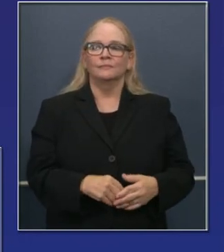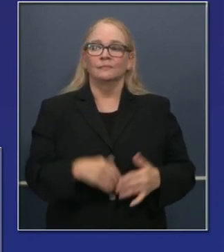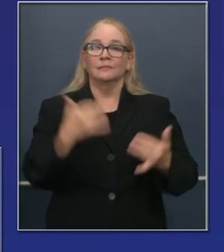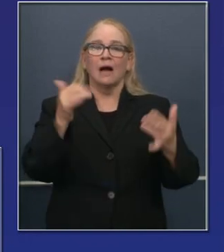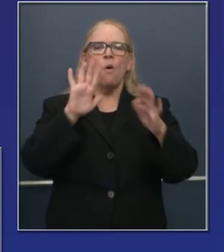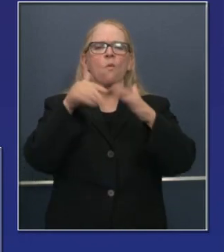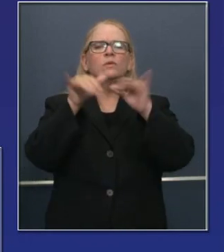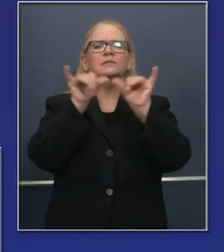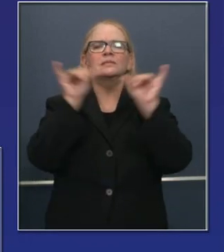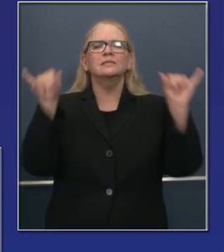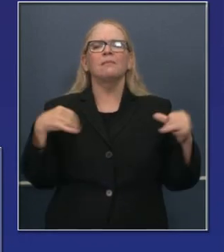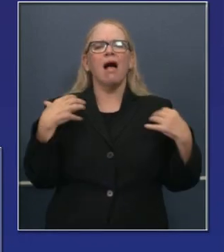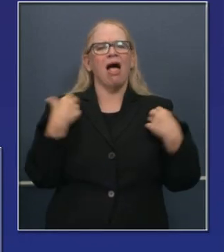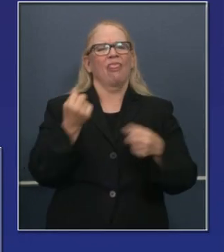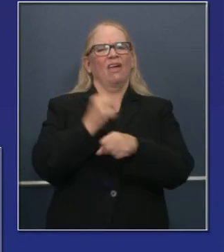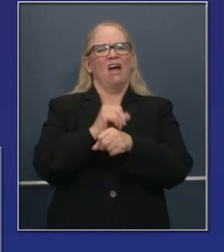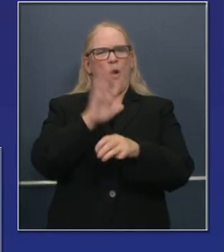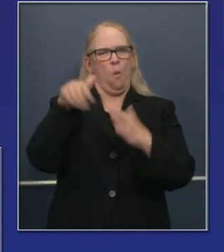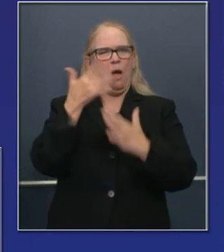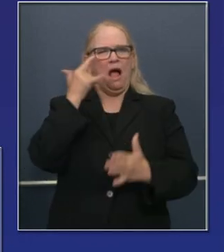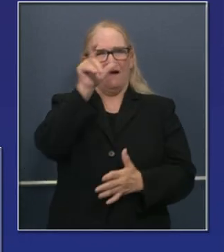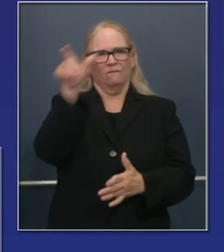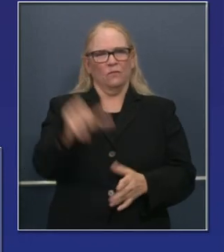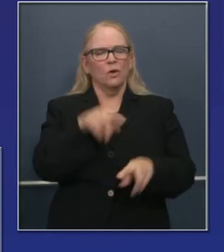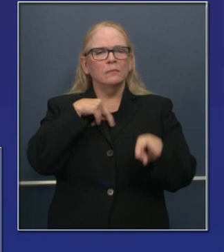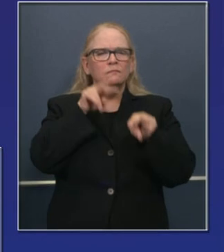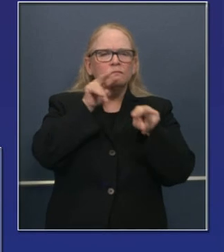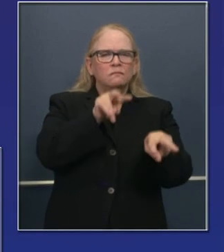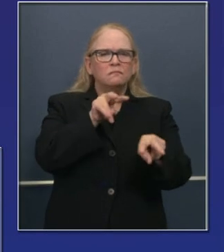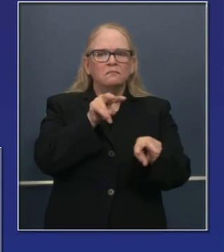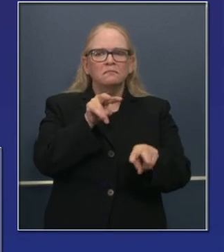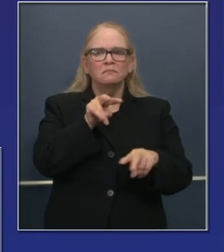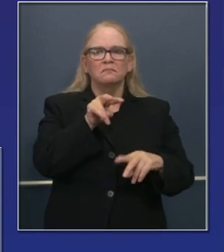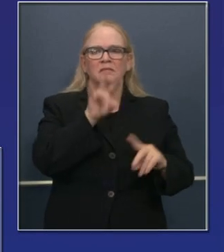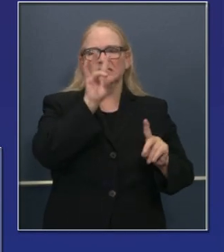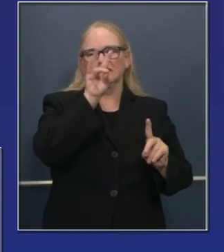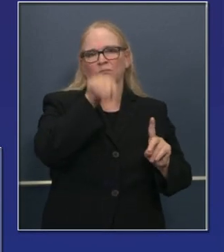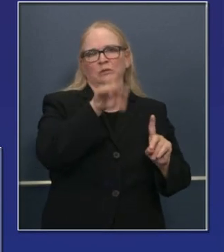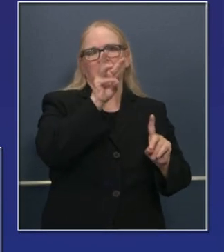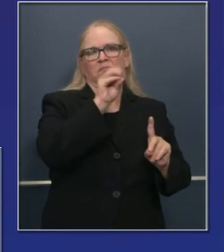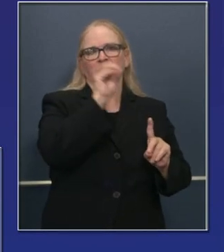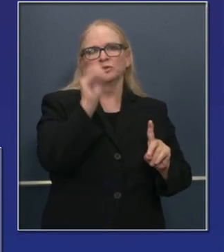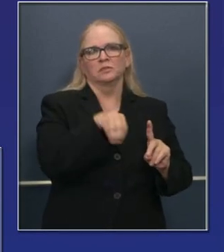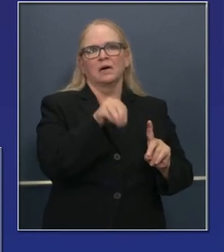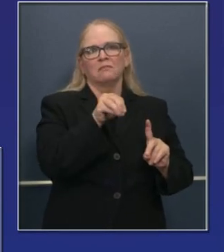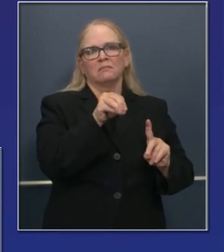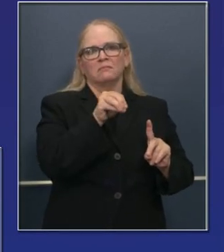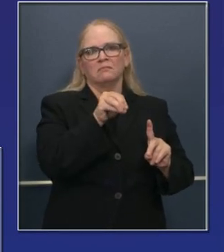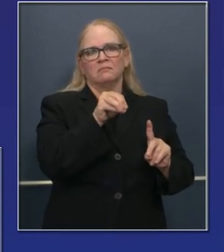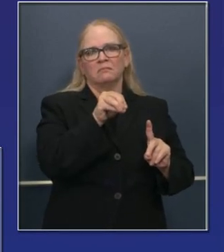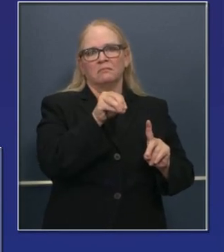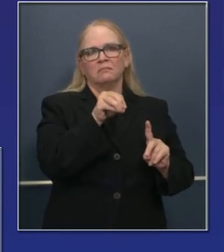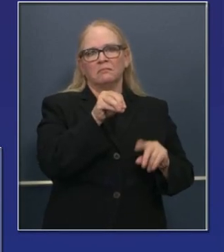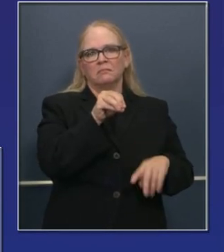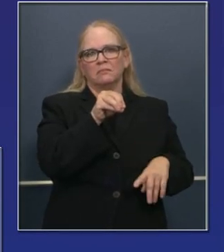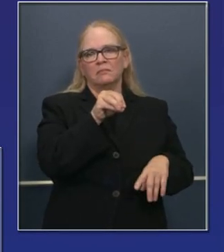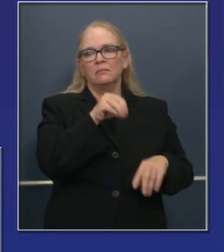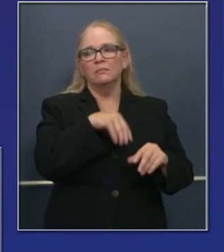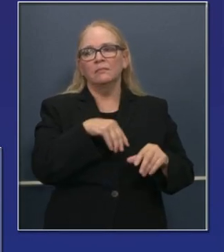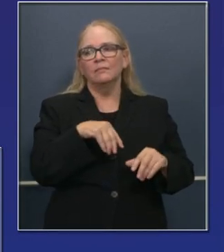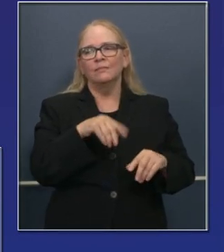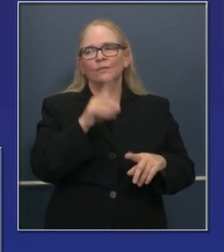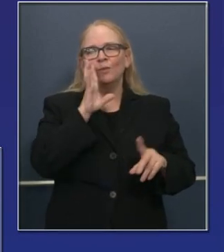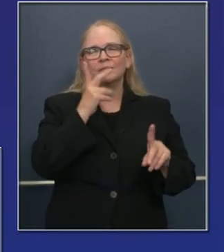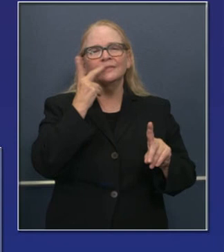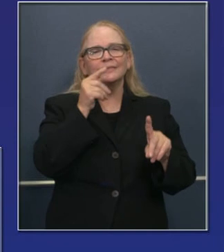y capacidad del sistema de salubridad. Ahorita está a poco más de 7.6%. Entonces lo redondeamos a